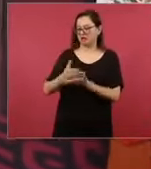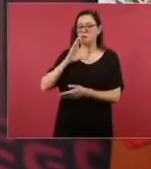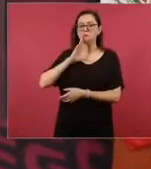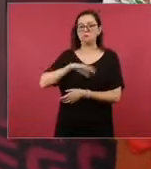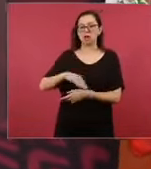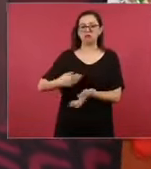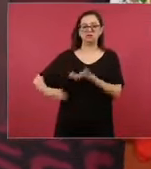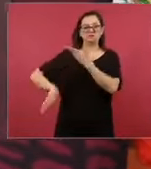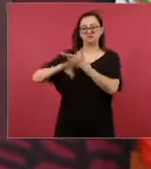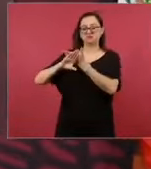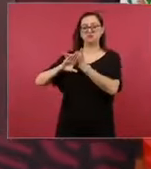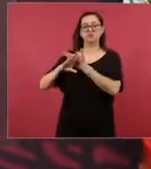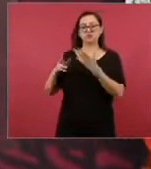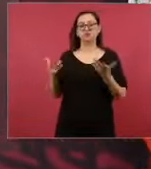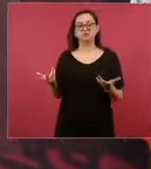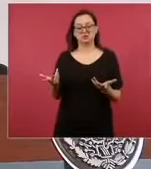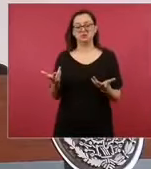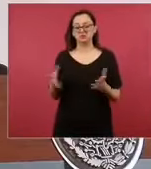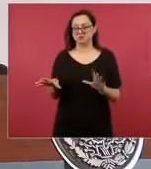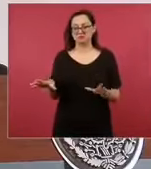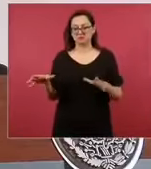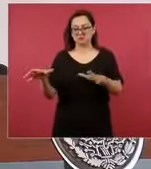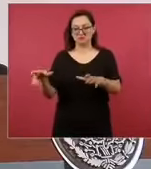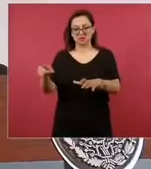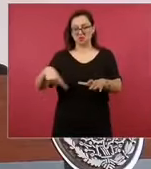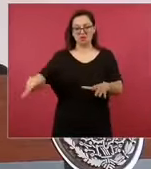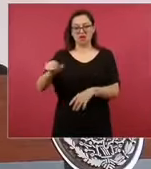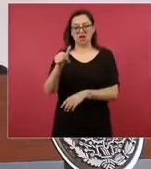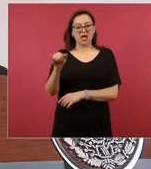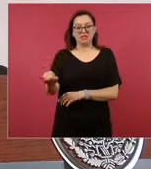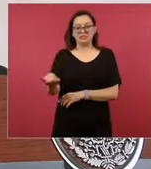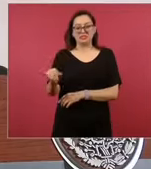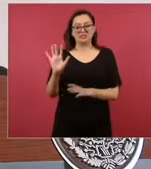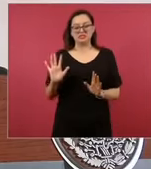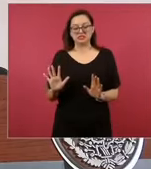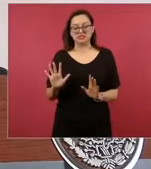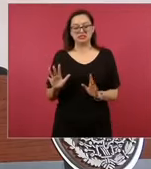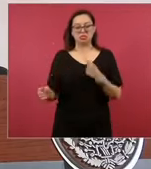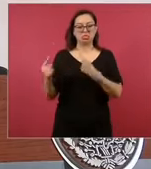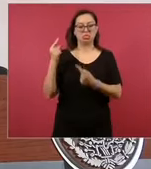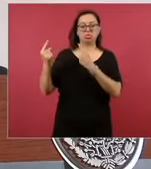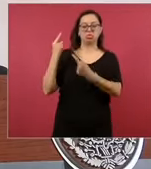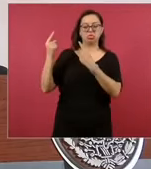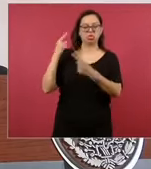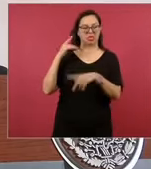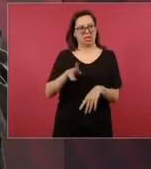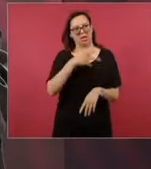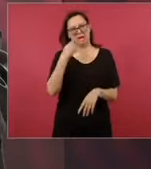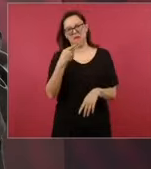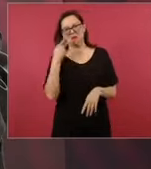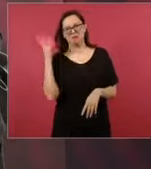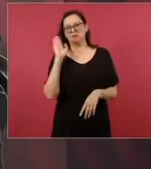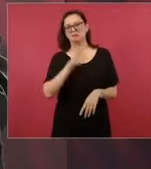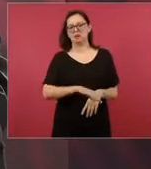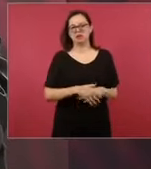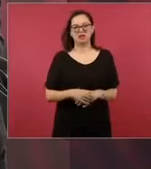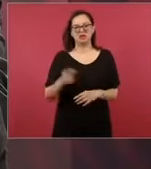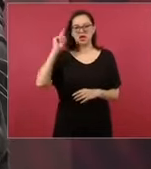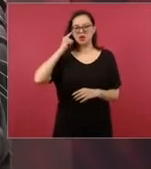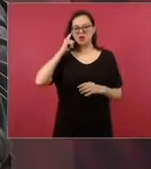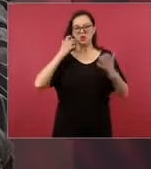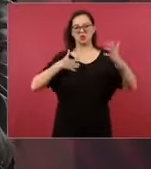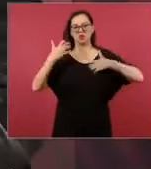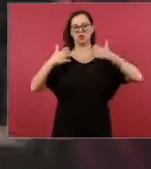Como persona, no les gusta cómo hablo, se enojan.